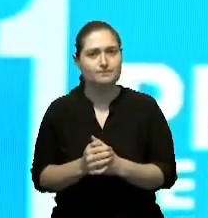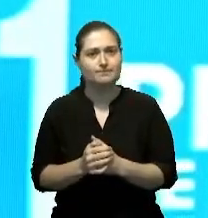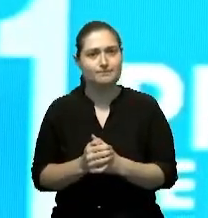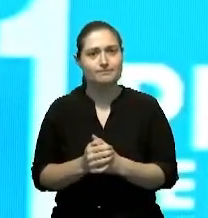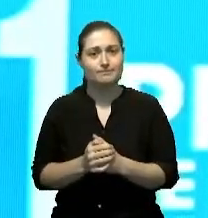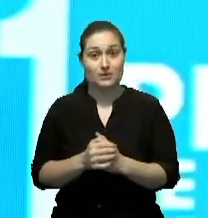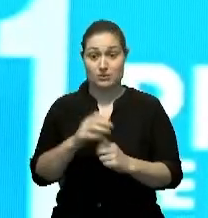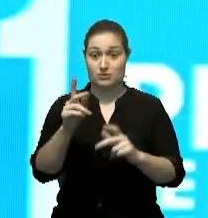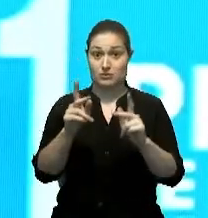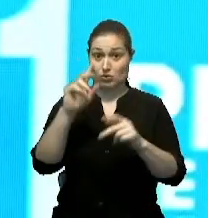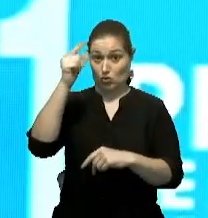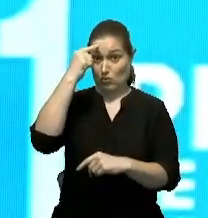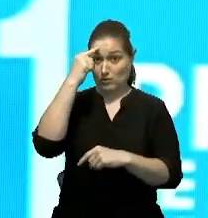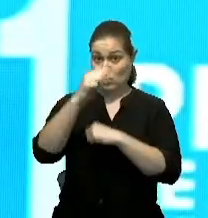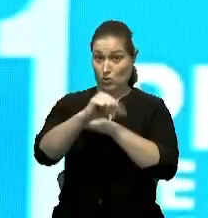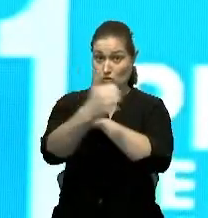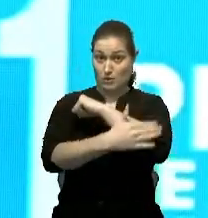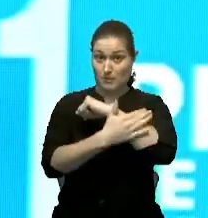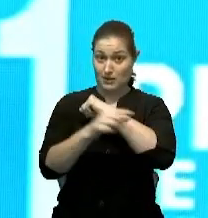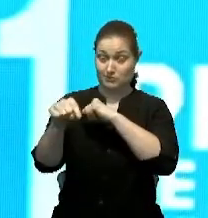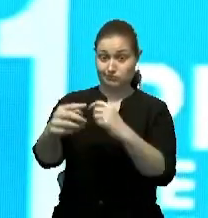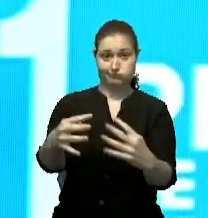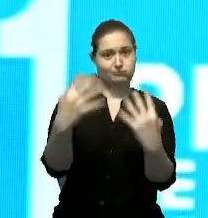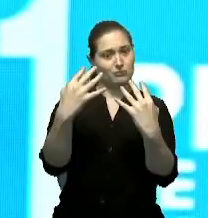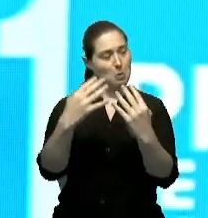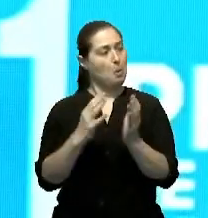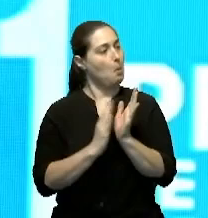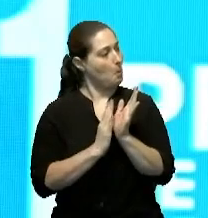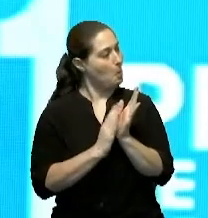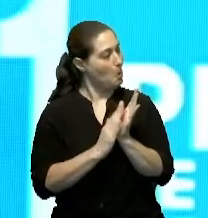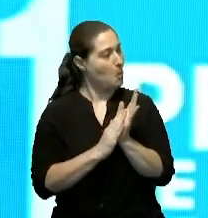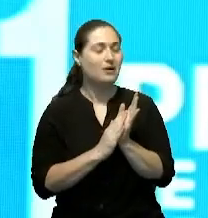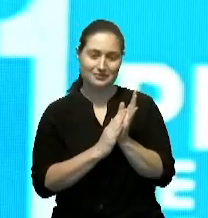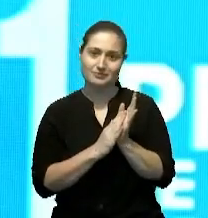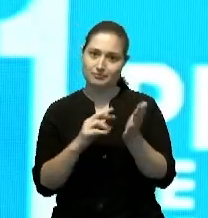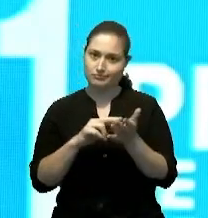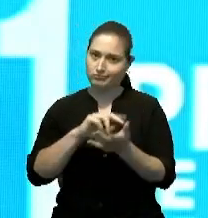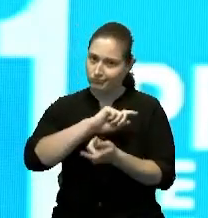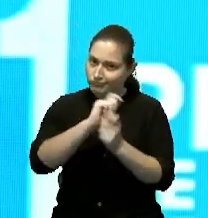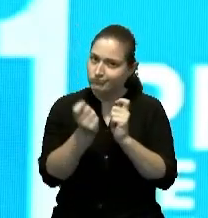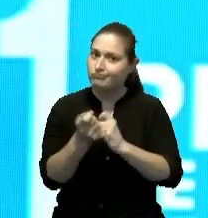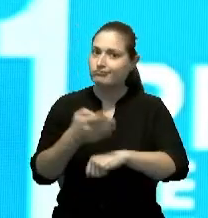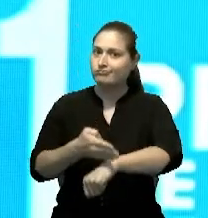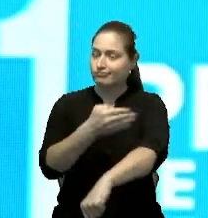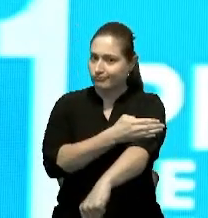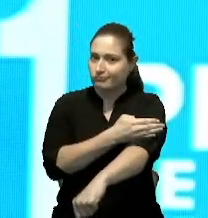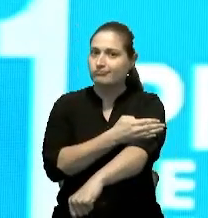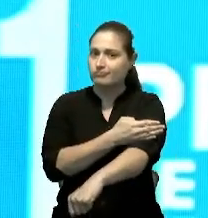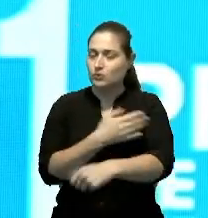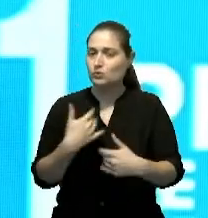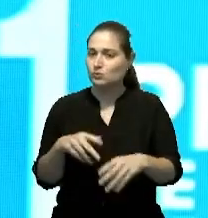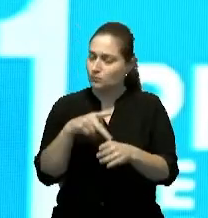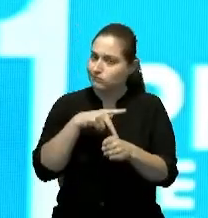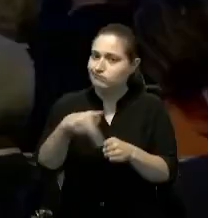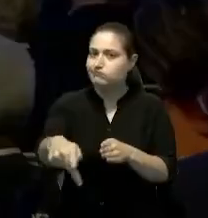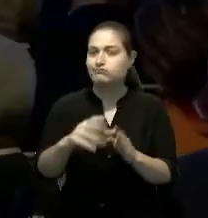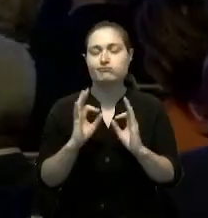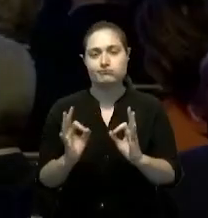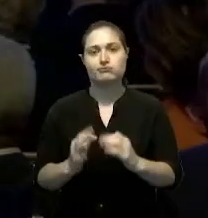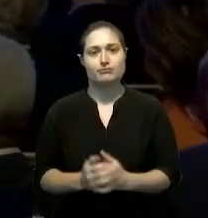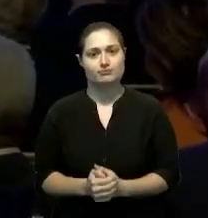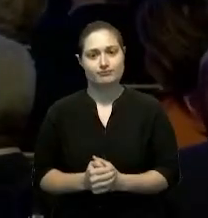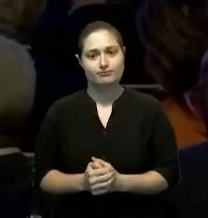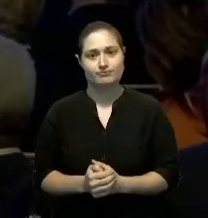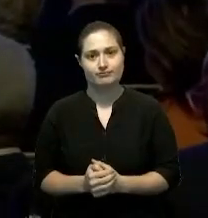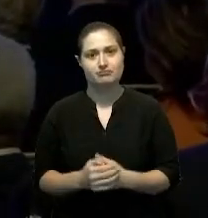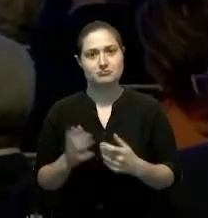felicitado por los gobiernos como un cambio significativo y muy profesional. Hemos... Si pasamos a